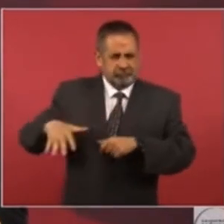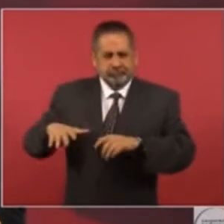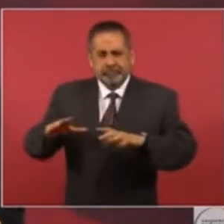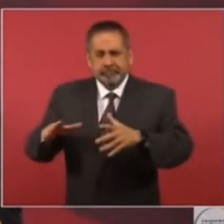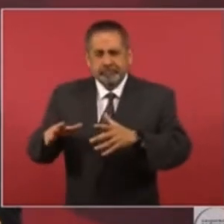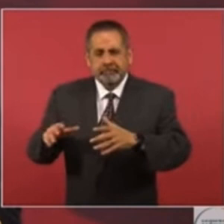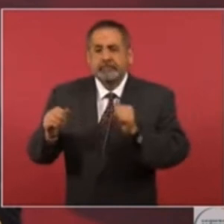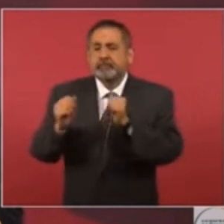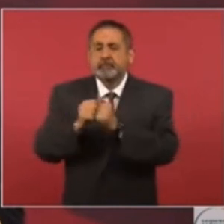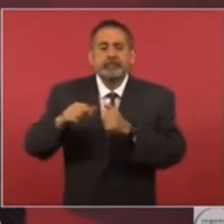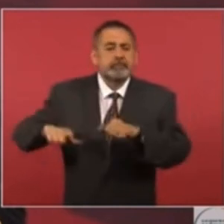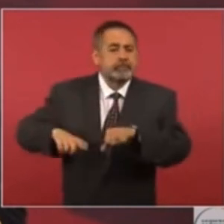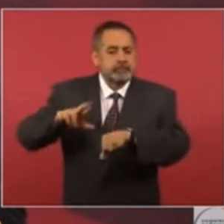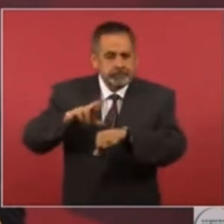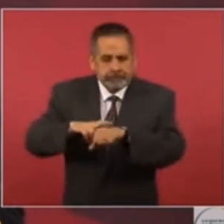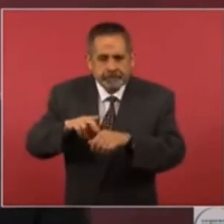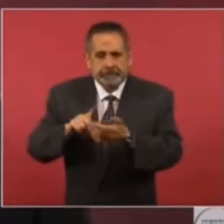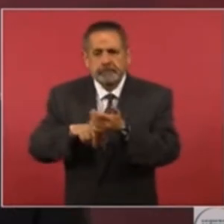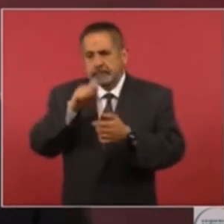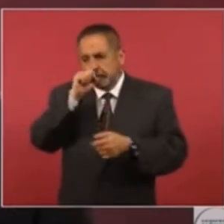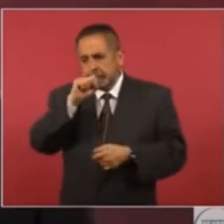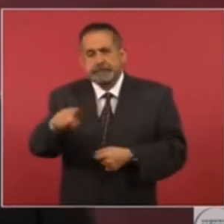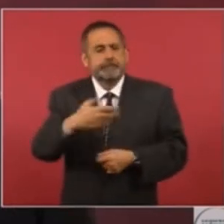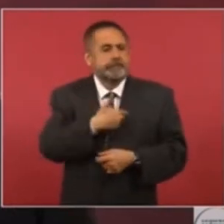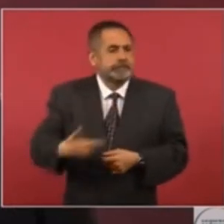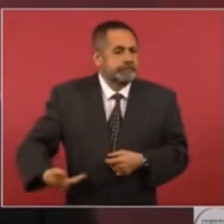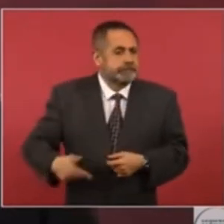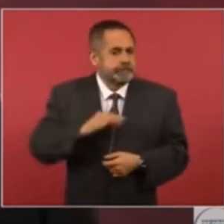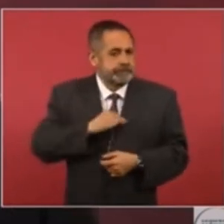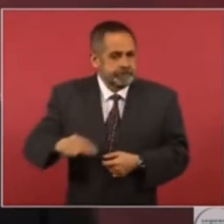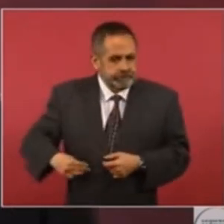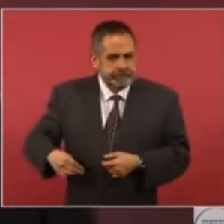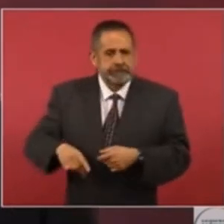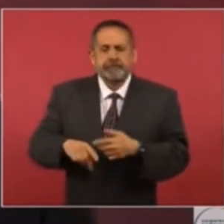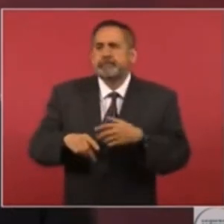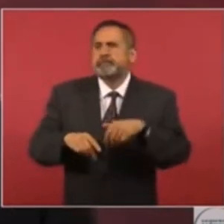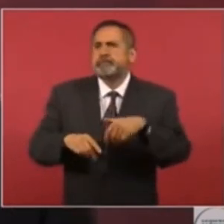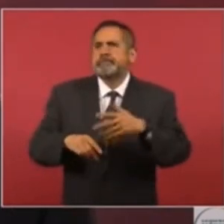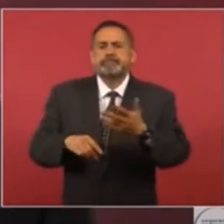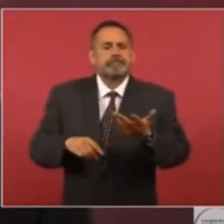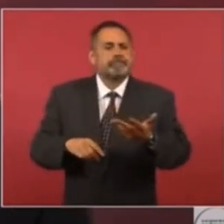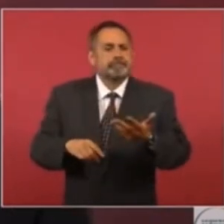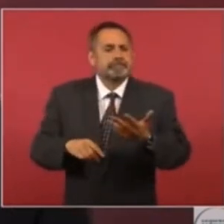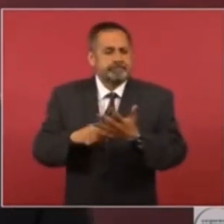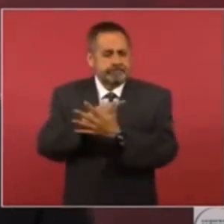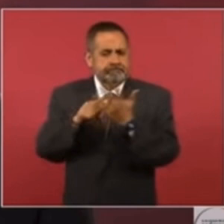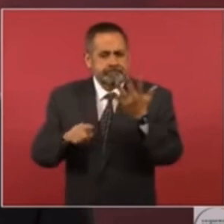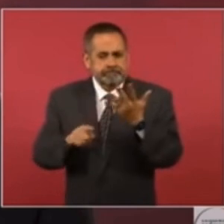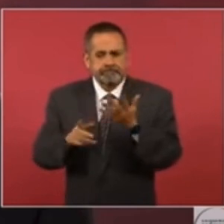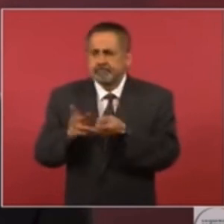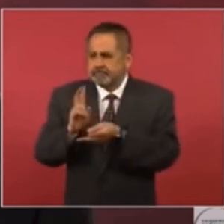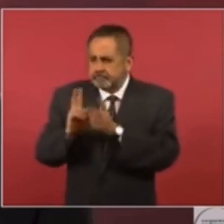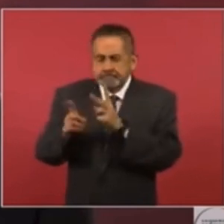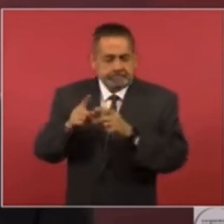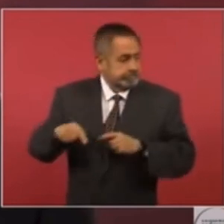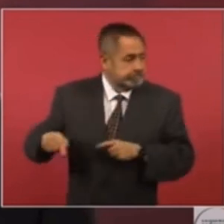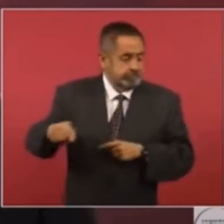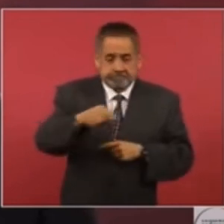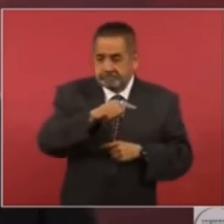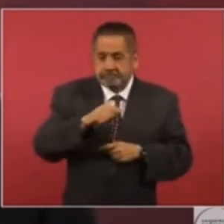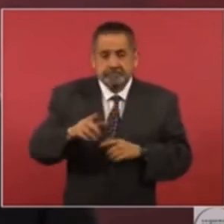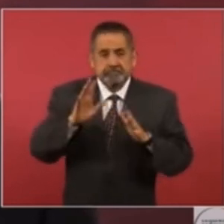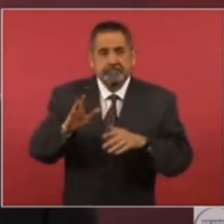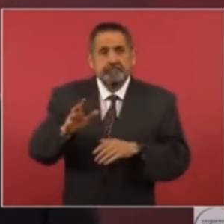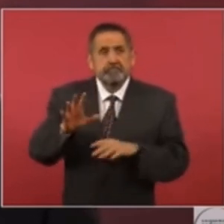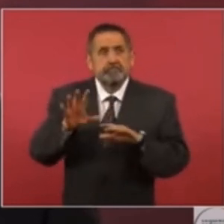con los gobernadores, presidentes municipales, ya hemos llegado a